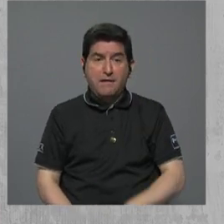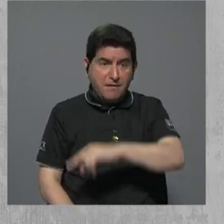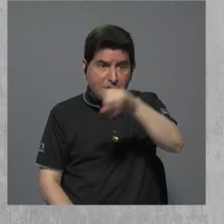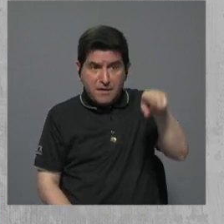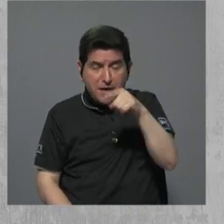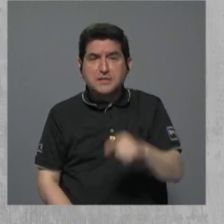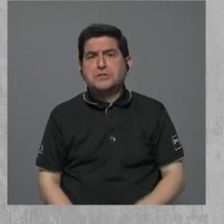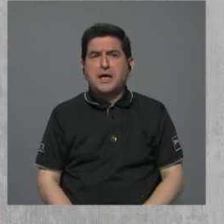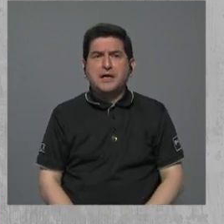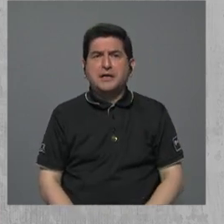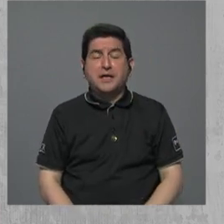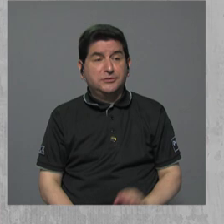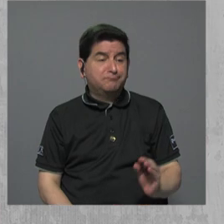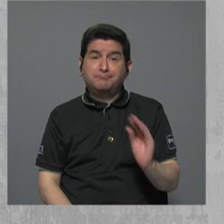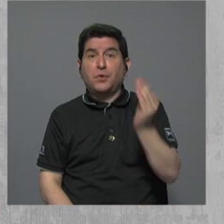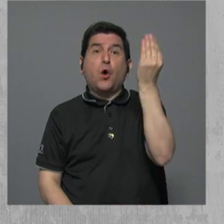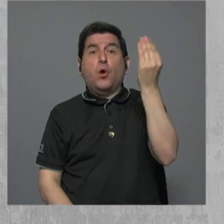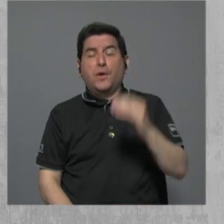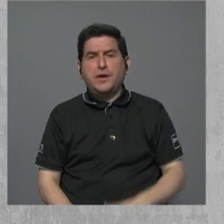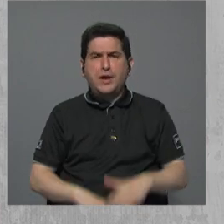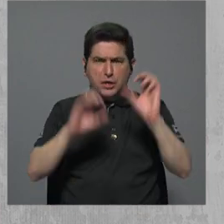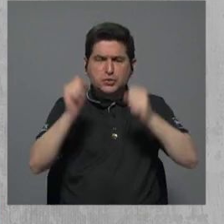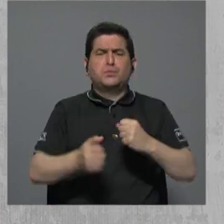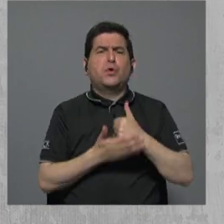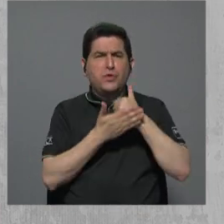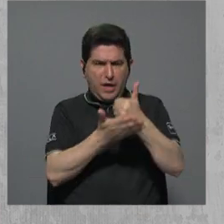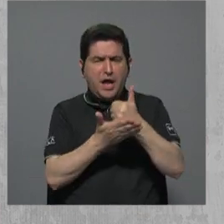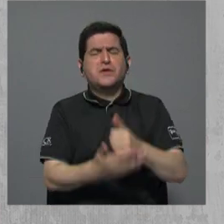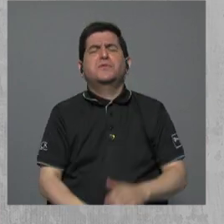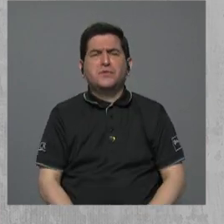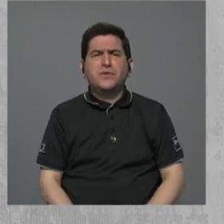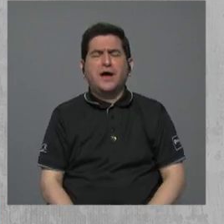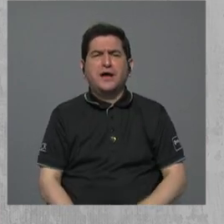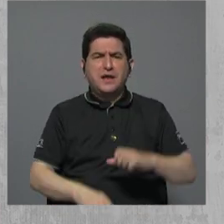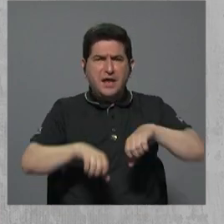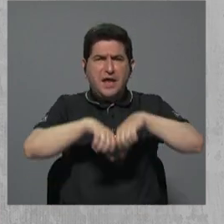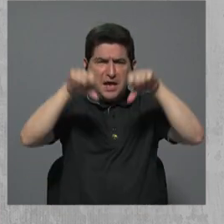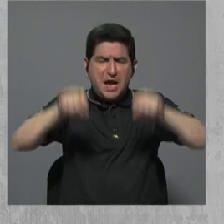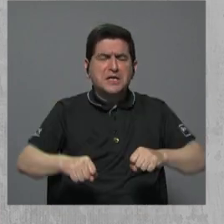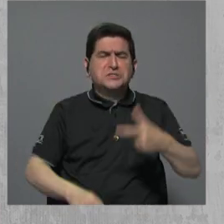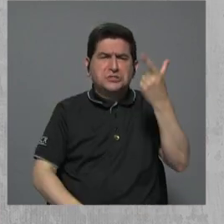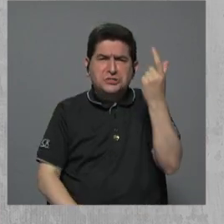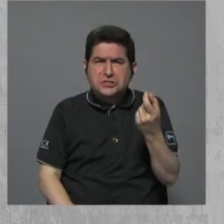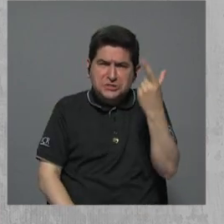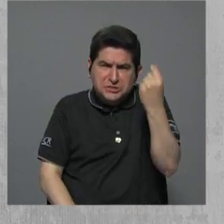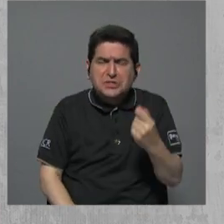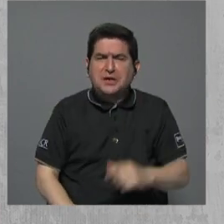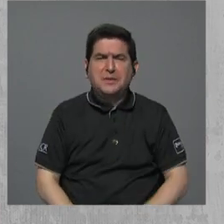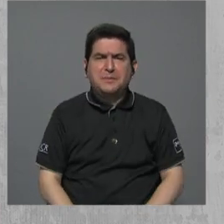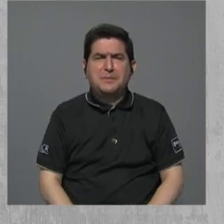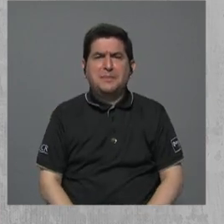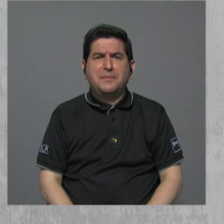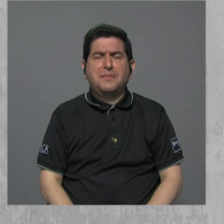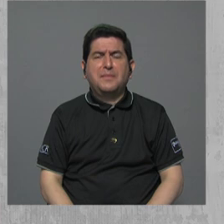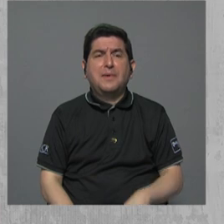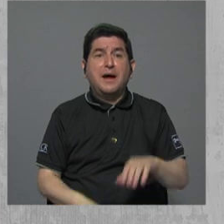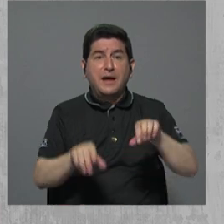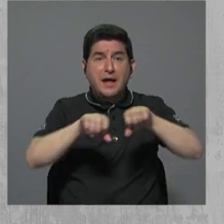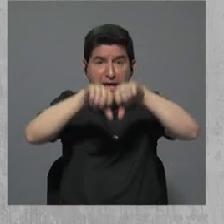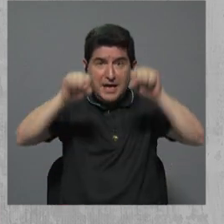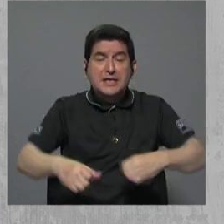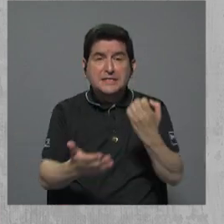en la plena juventud, además pueden contribuir... Con su vitalidad. sistema de pensiones, al sistema económico.